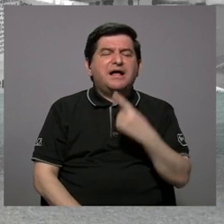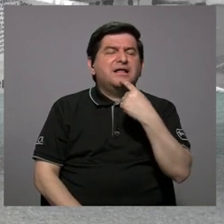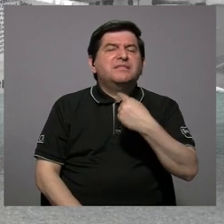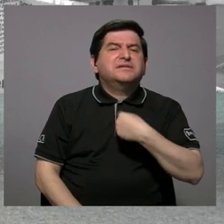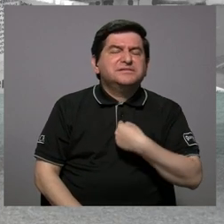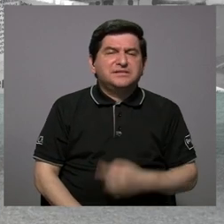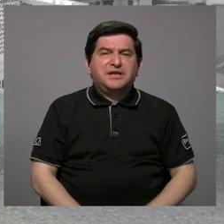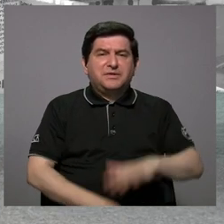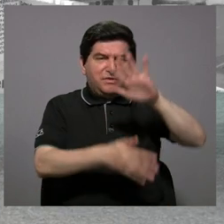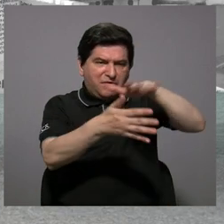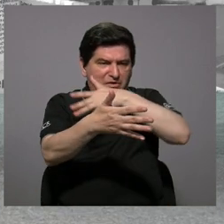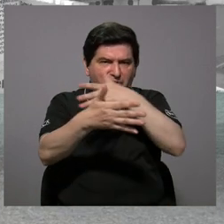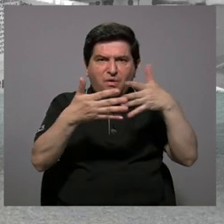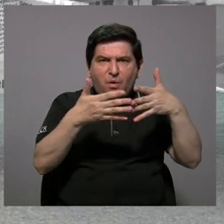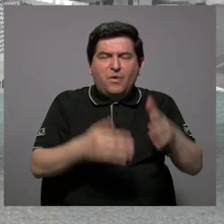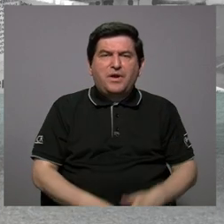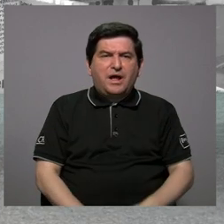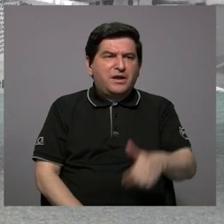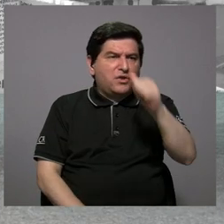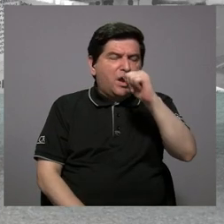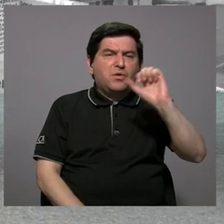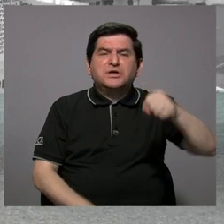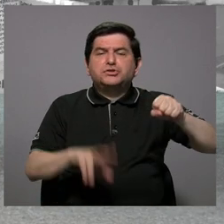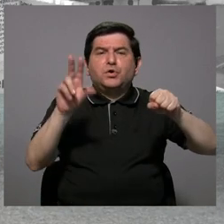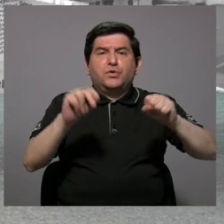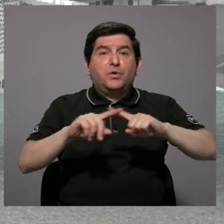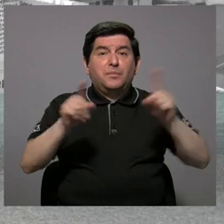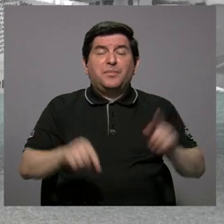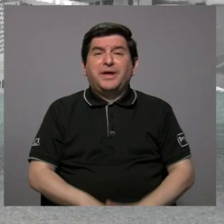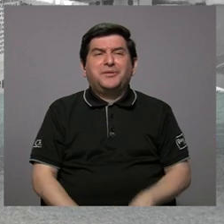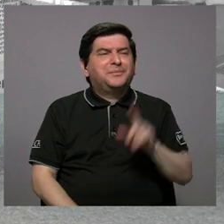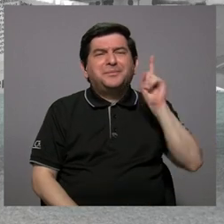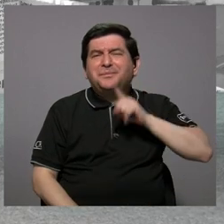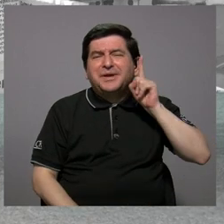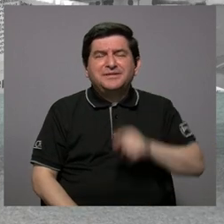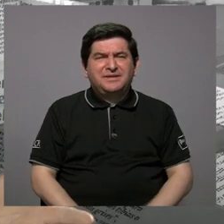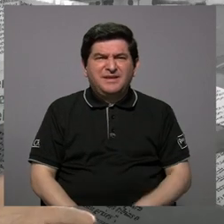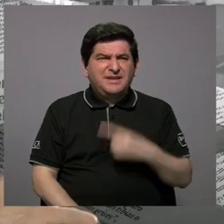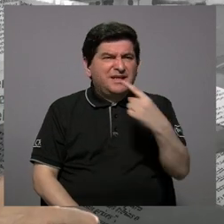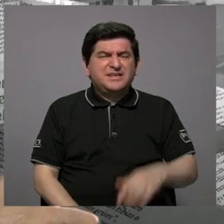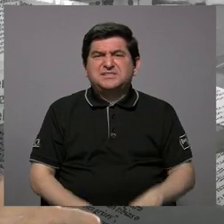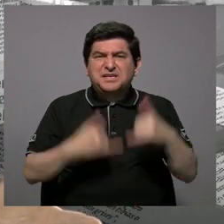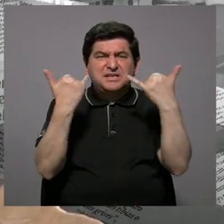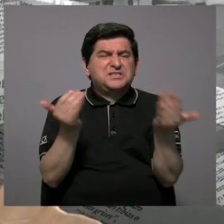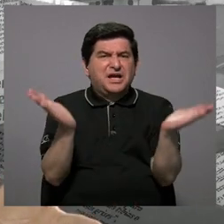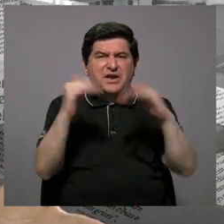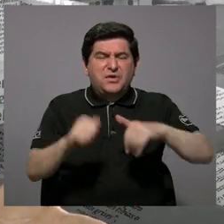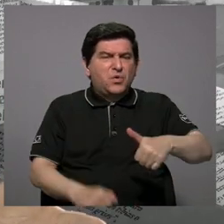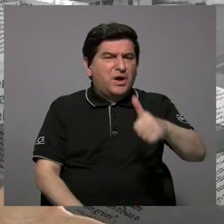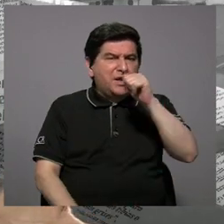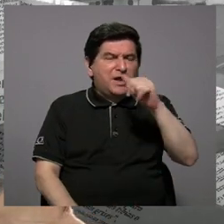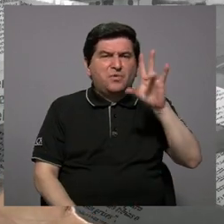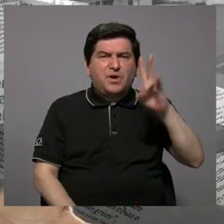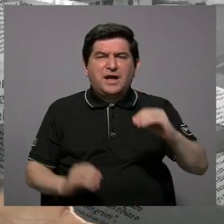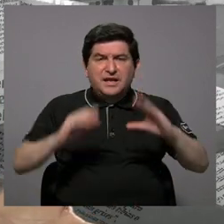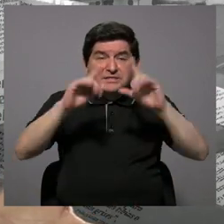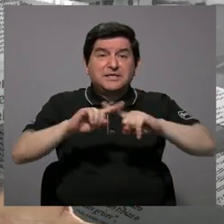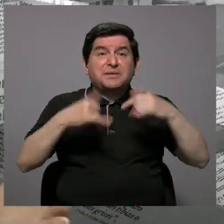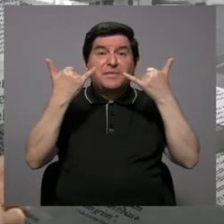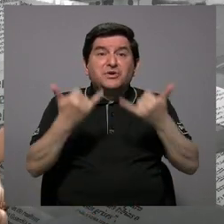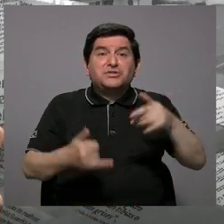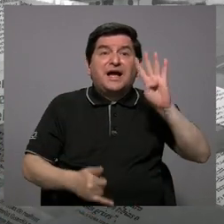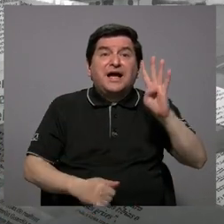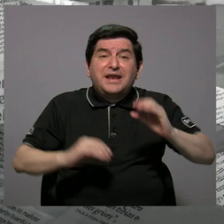llegaba. Pero eran así como de mentira, porque decían, el agua se va a las 7 de la mañana y a las 4 de la mañana no oía,